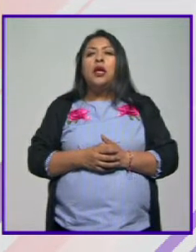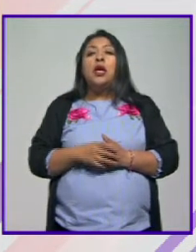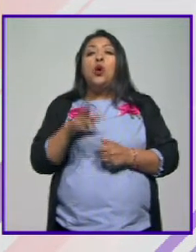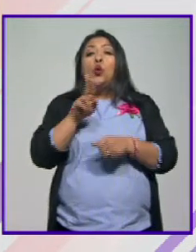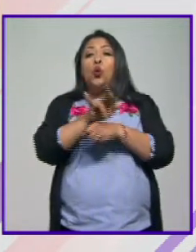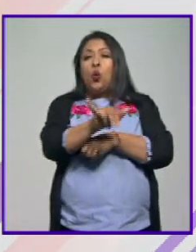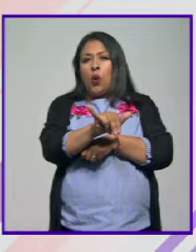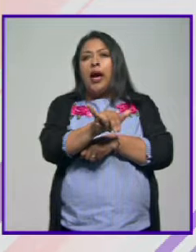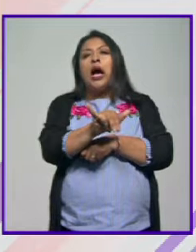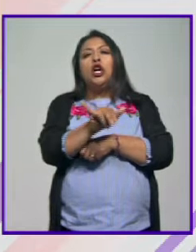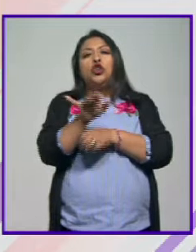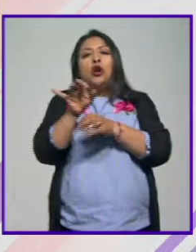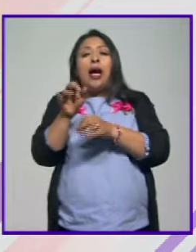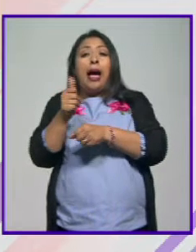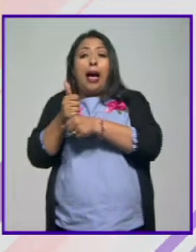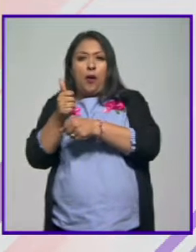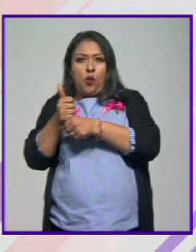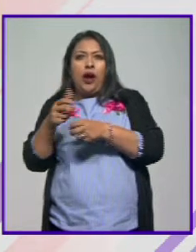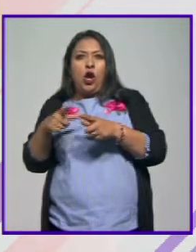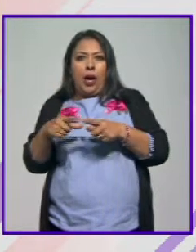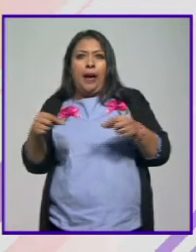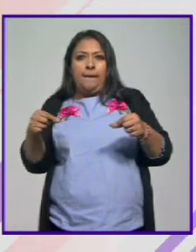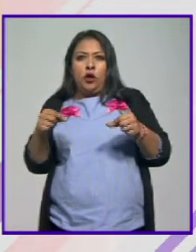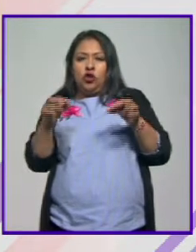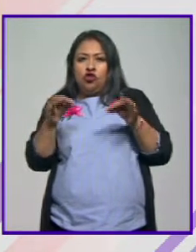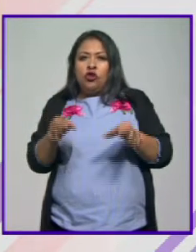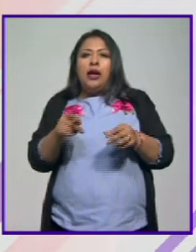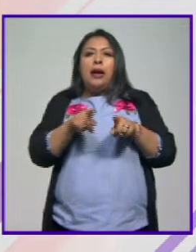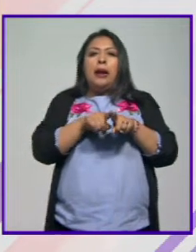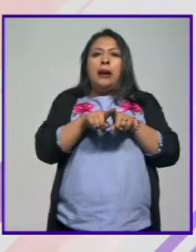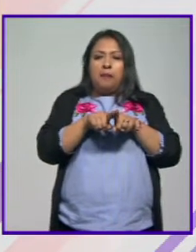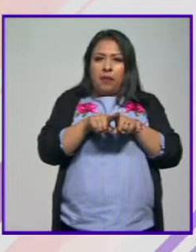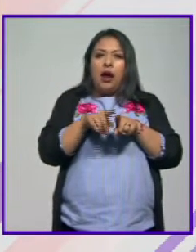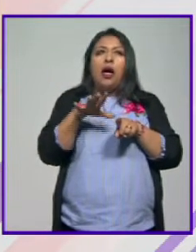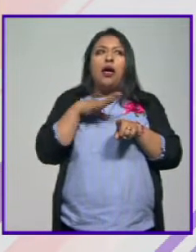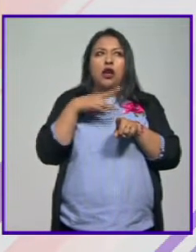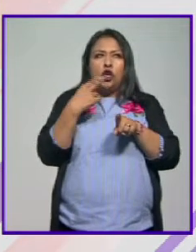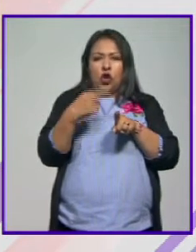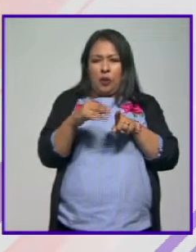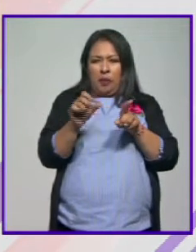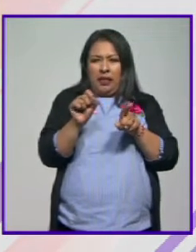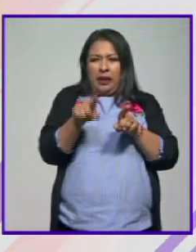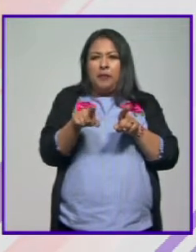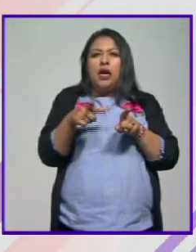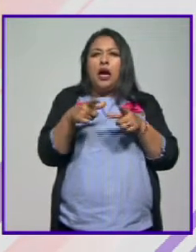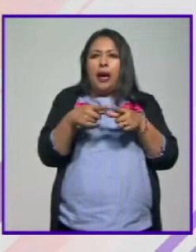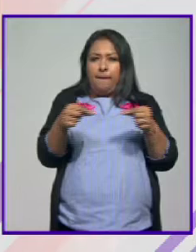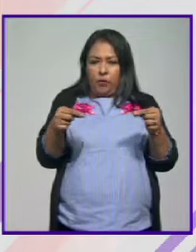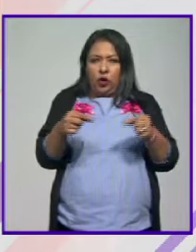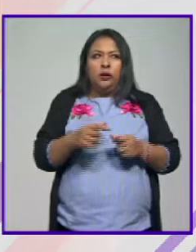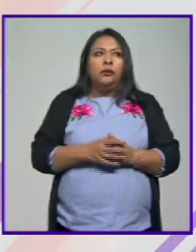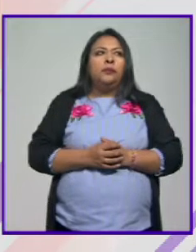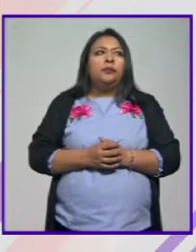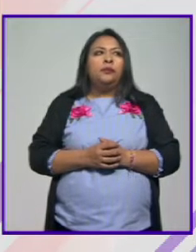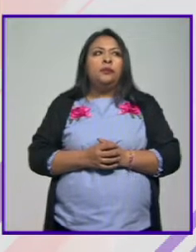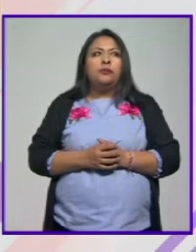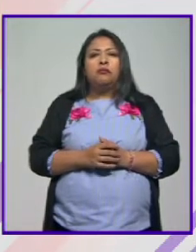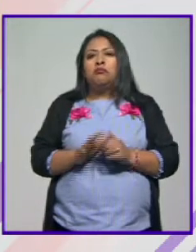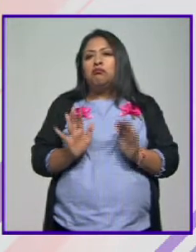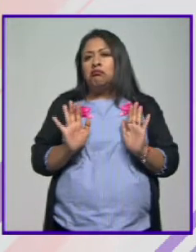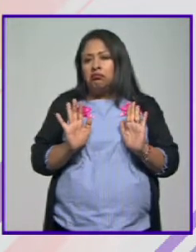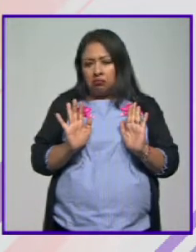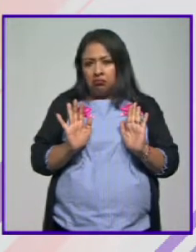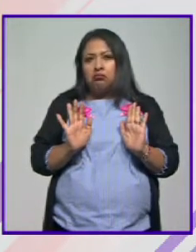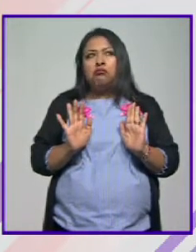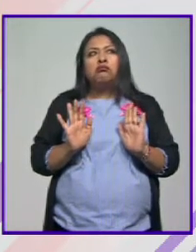uruguayo de origen japonés su abuelo sí que era japonés directamente su hermano también tiene un nombre muy japonés y bueno